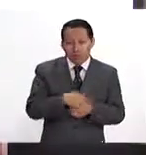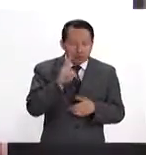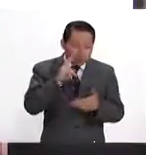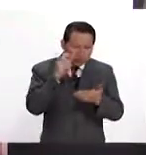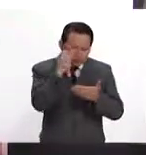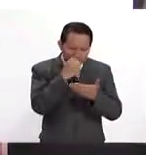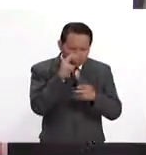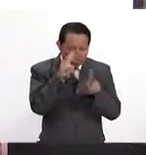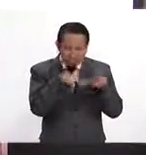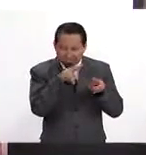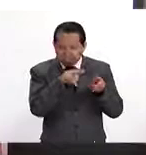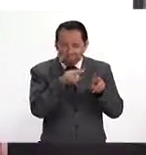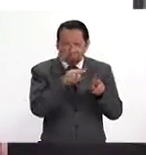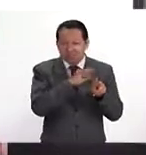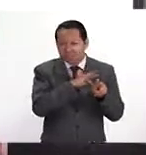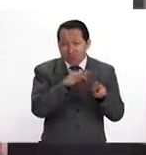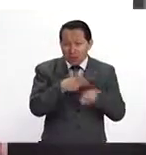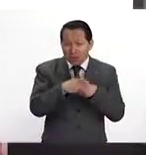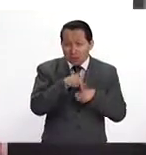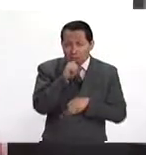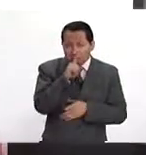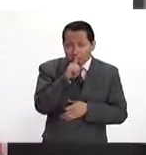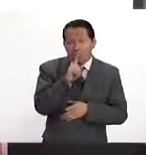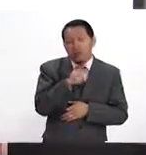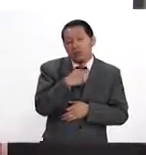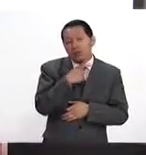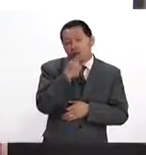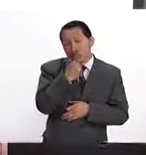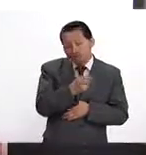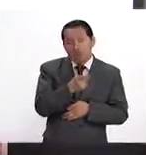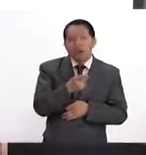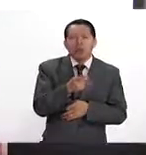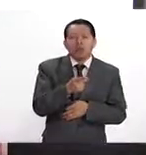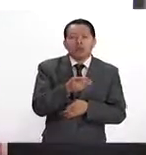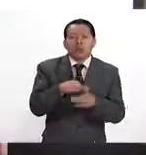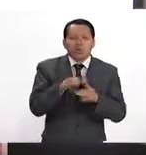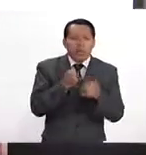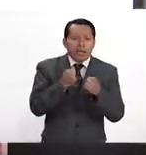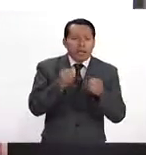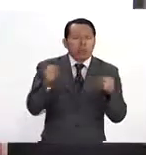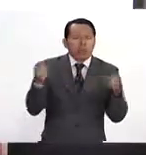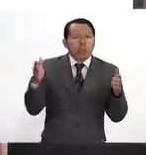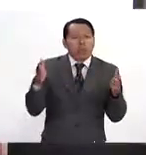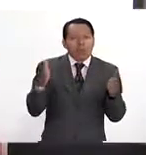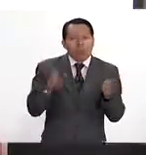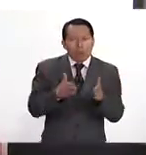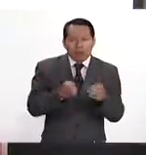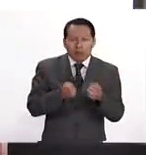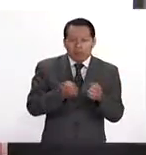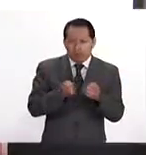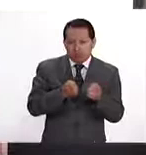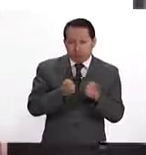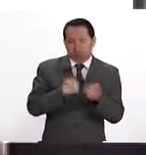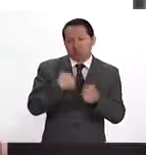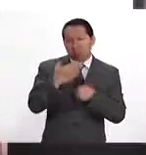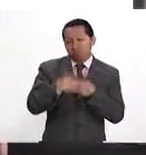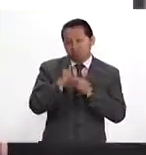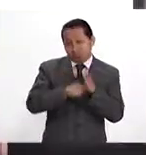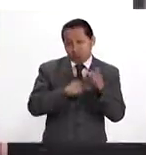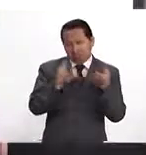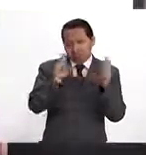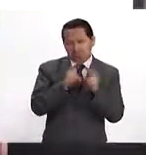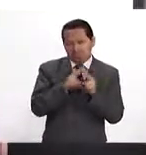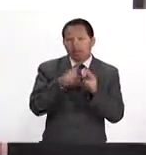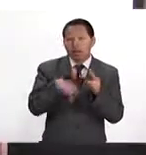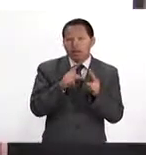revisa y si no tiene otros factores de riesgo, entonces uno le puede decir, baje un poco de peso, si está incrementado, haga ejercicio. Y lo veo en unos meses. Pero si es